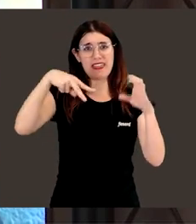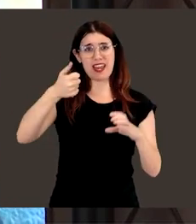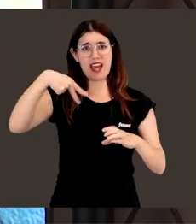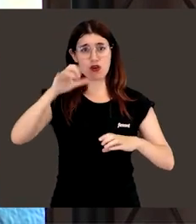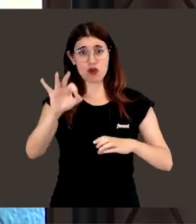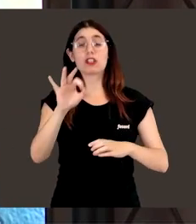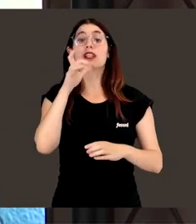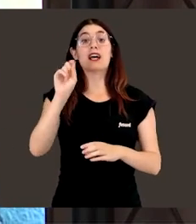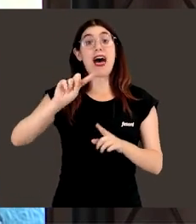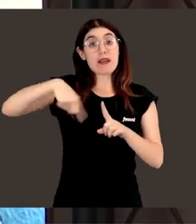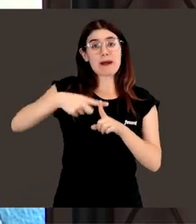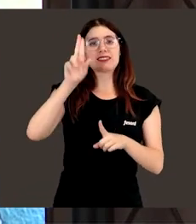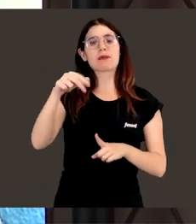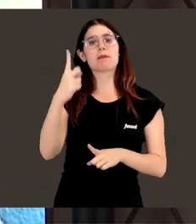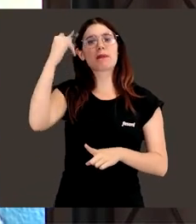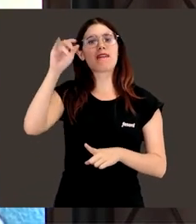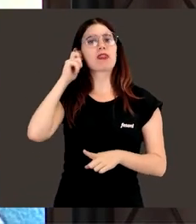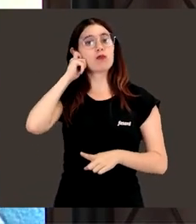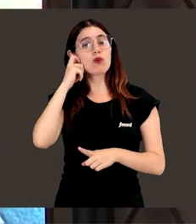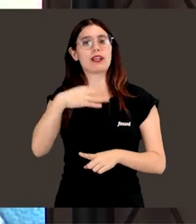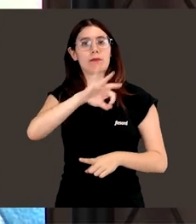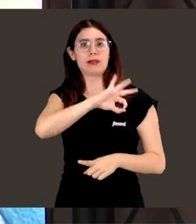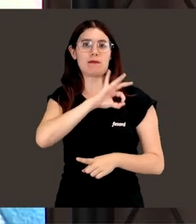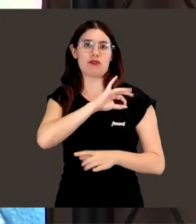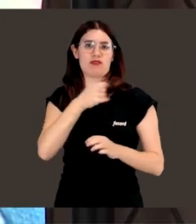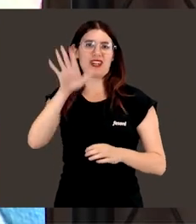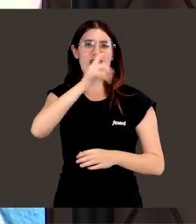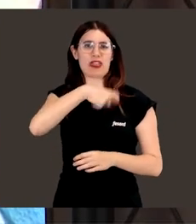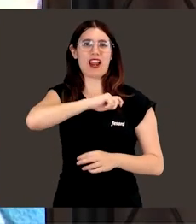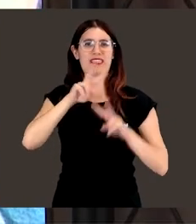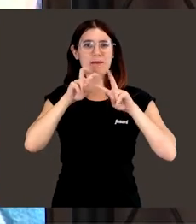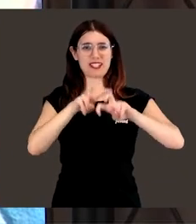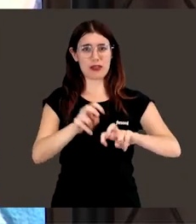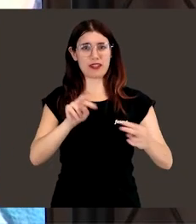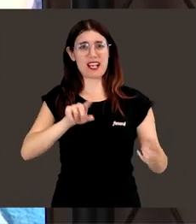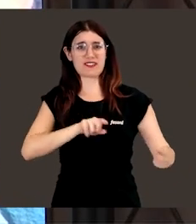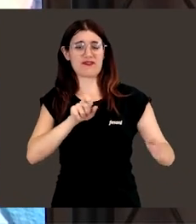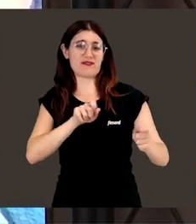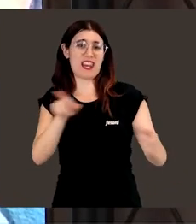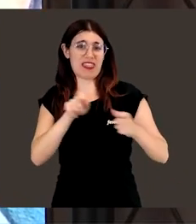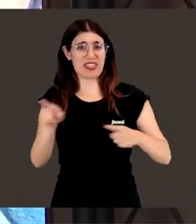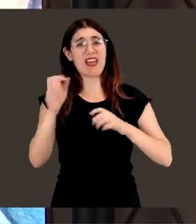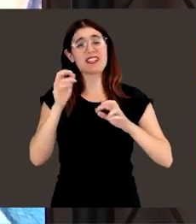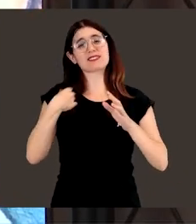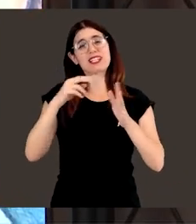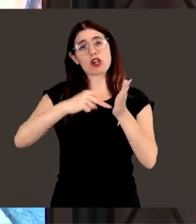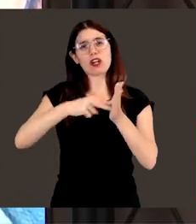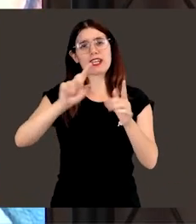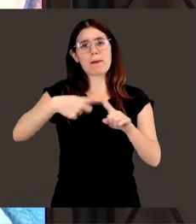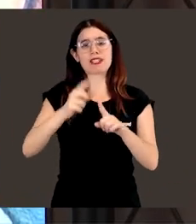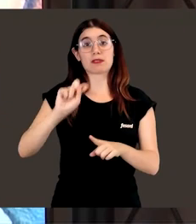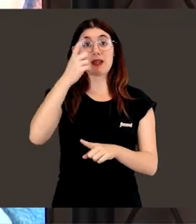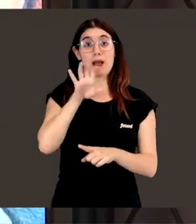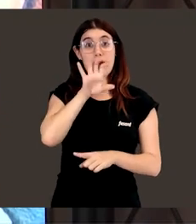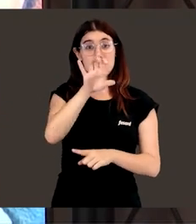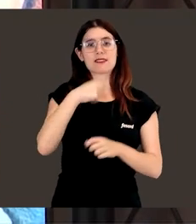primera mujer en recibir el Premio Nacional de Investigación en Transferencia de Tecnología y una de las pioneras en nuestro país en divulgación